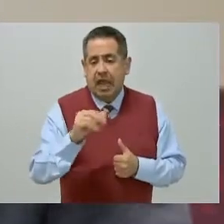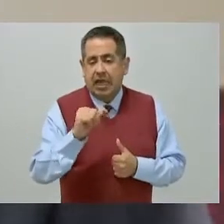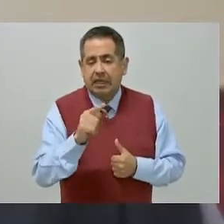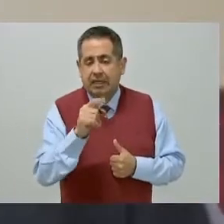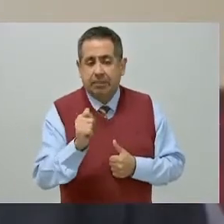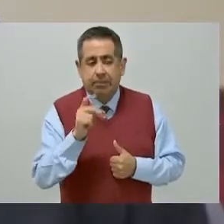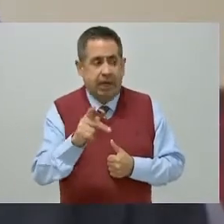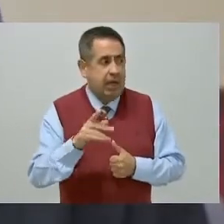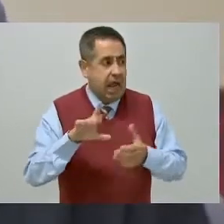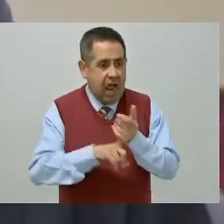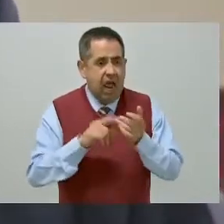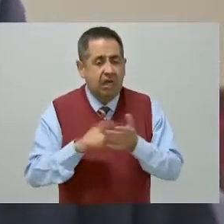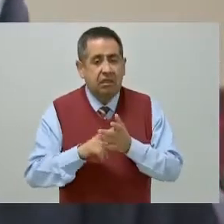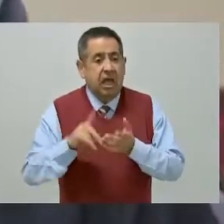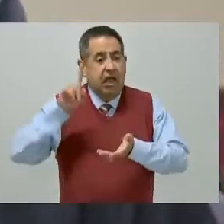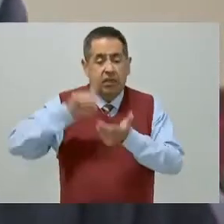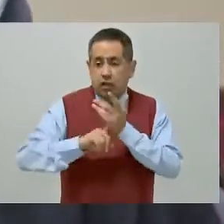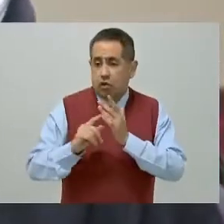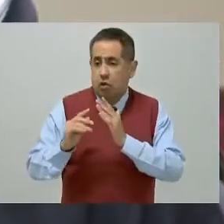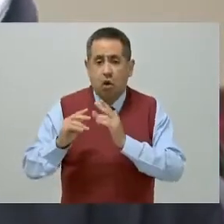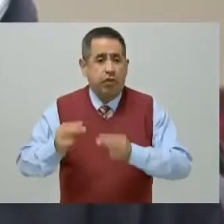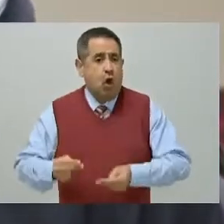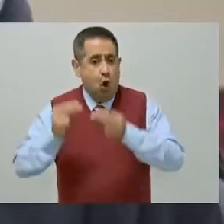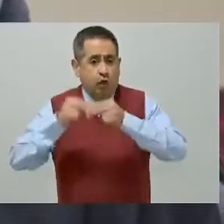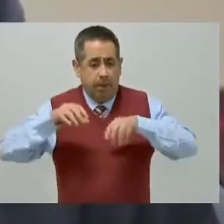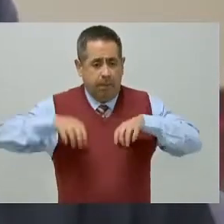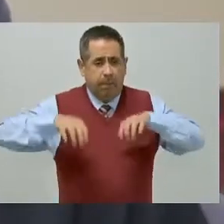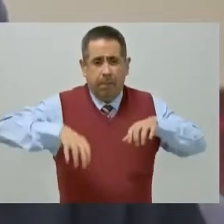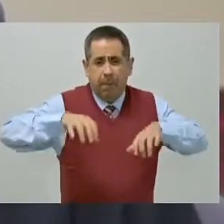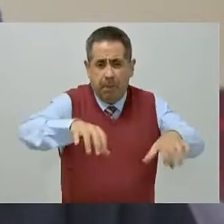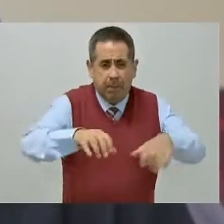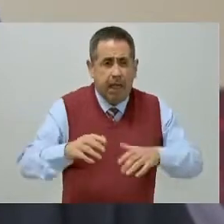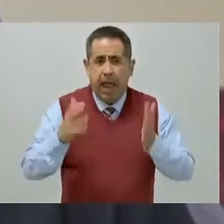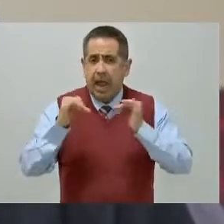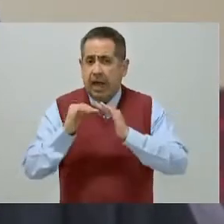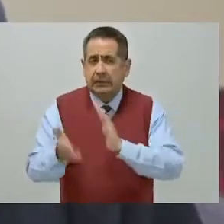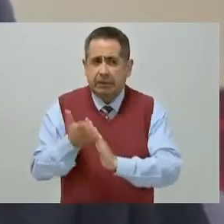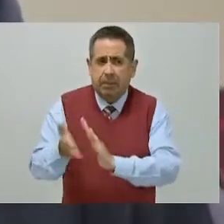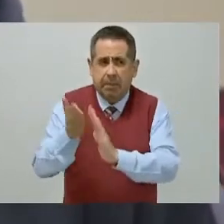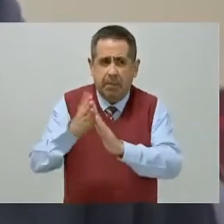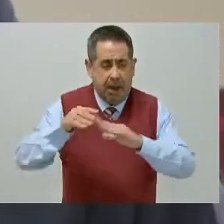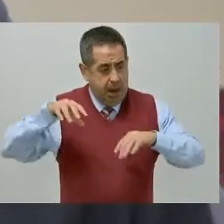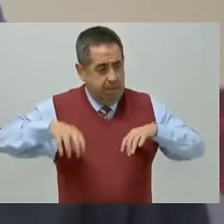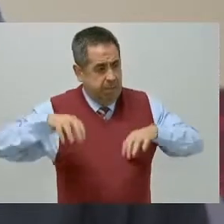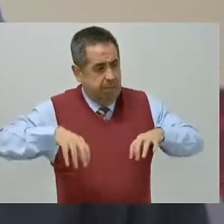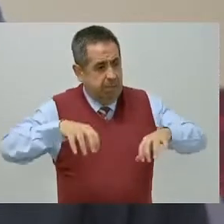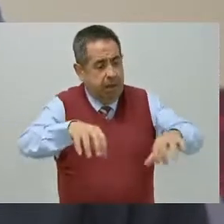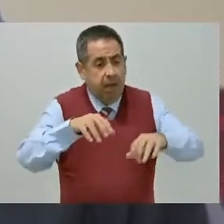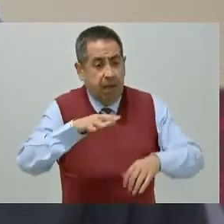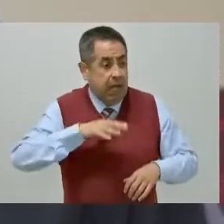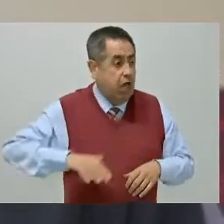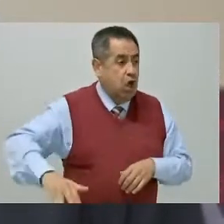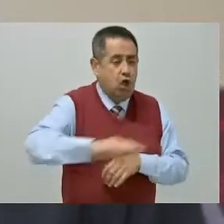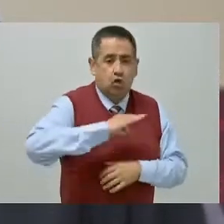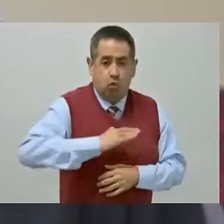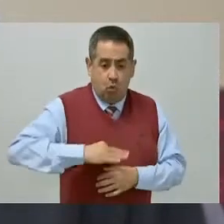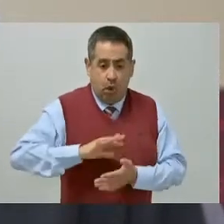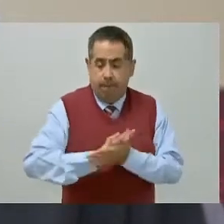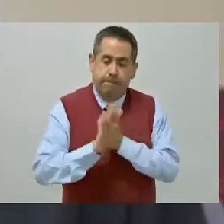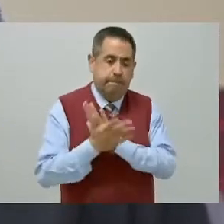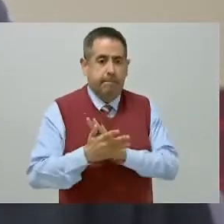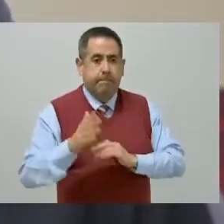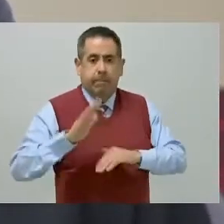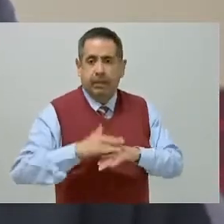surgirá un corredor habitacional y comercial con el que renovaremos el ordenamiento del Valle de Toluca e impulsaremos el